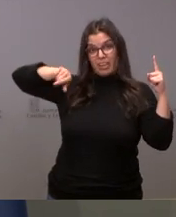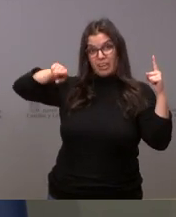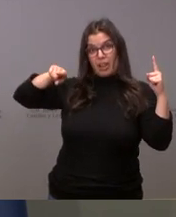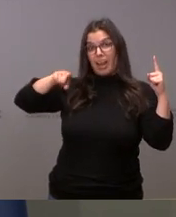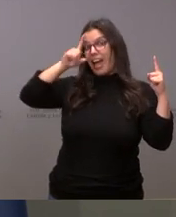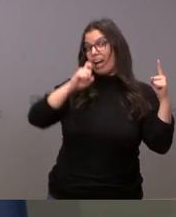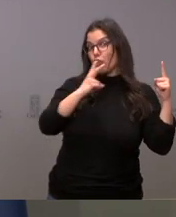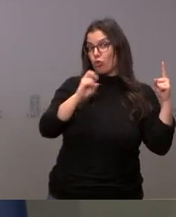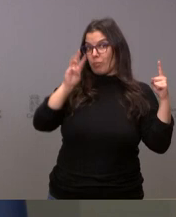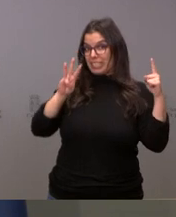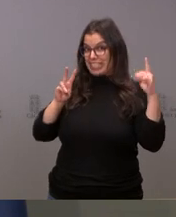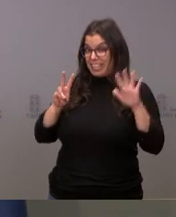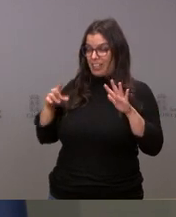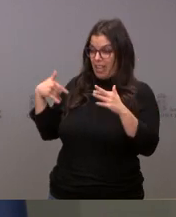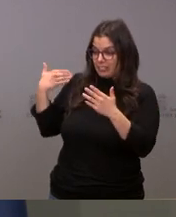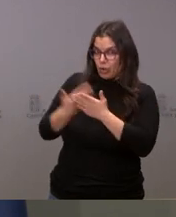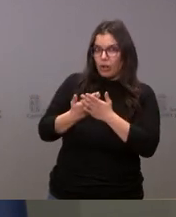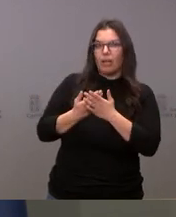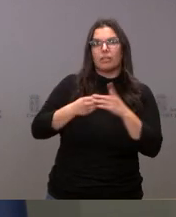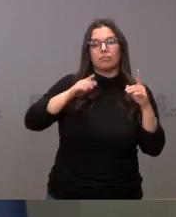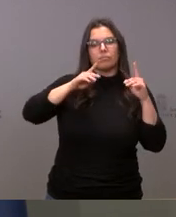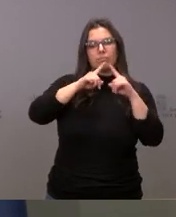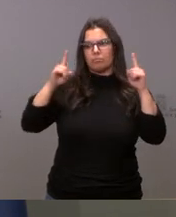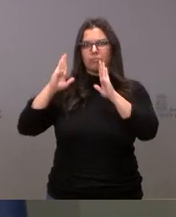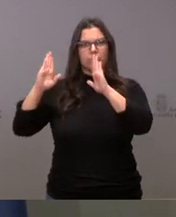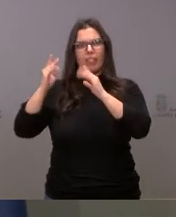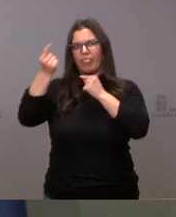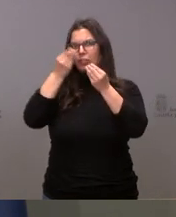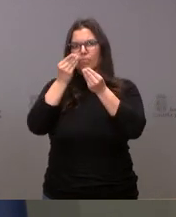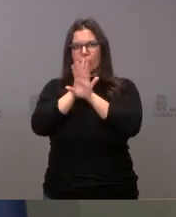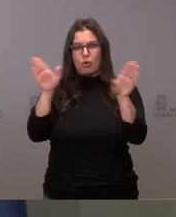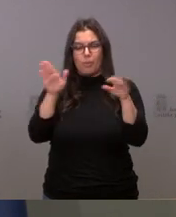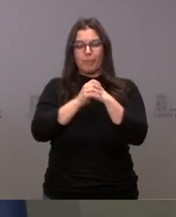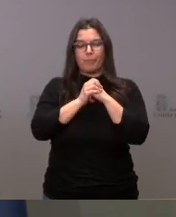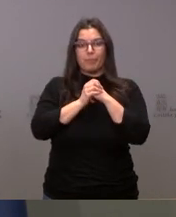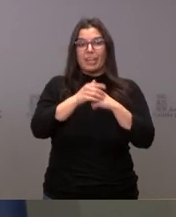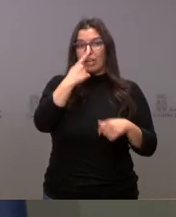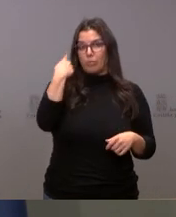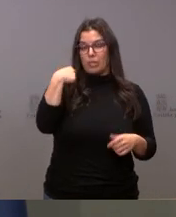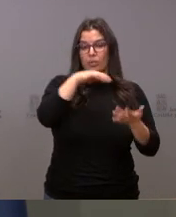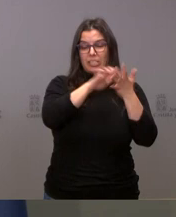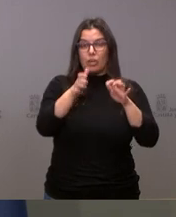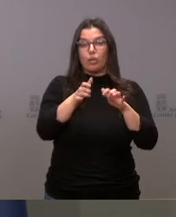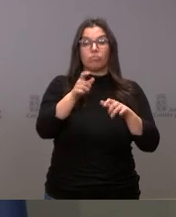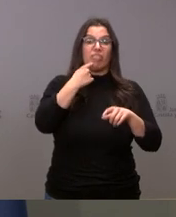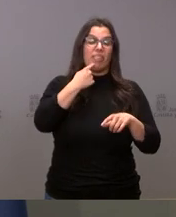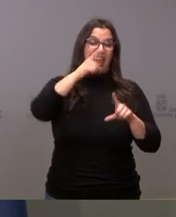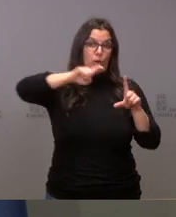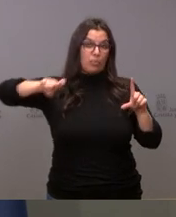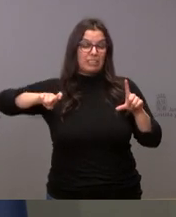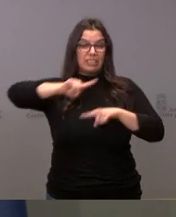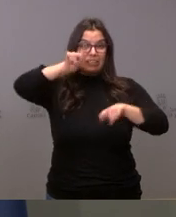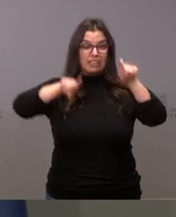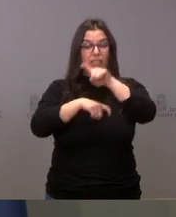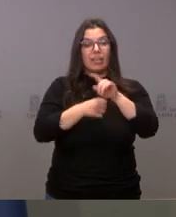de paro a fin de un año de los últimos 14 años. El año pasado, en Castilla y León, se crearon, según esta encuesta de población activa,